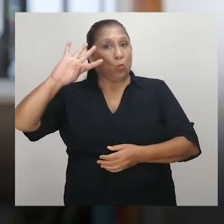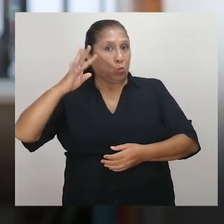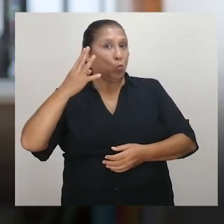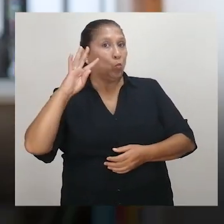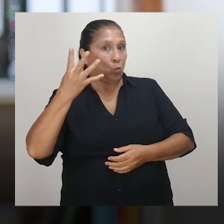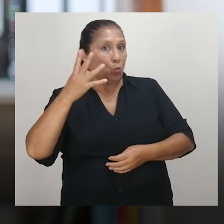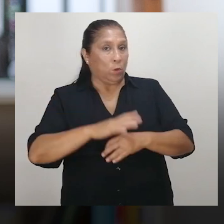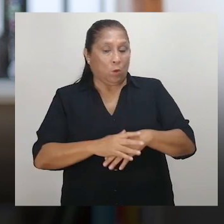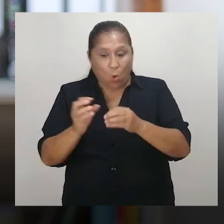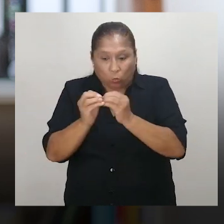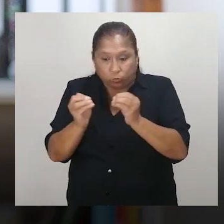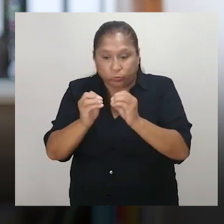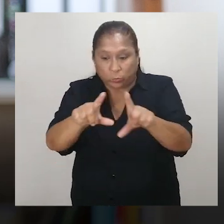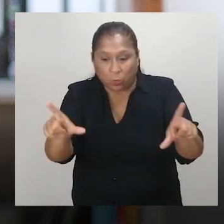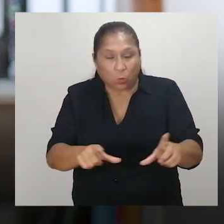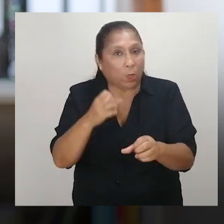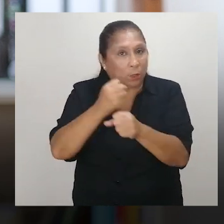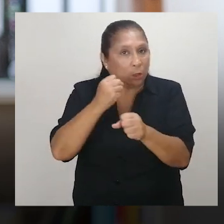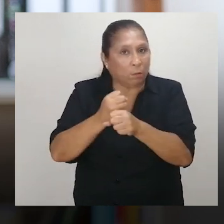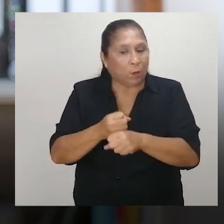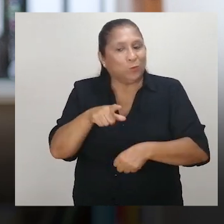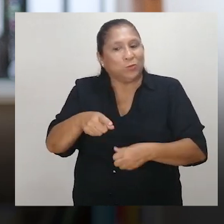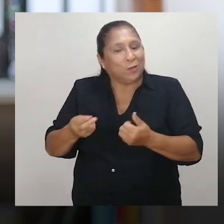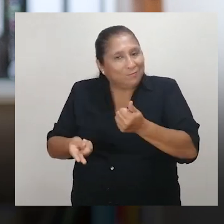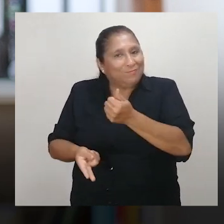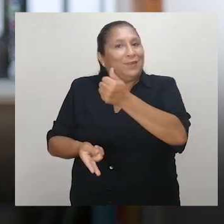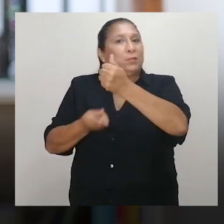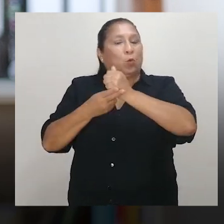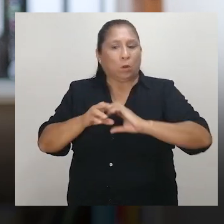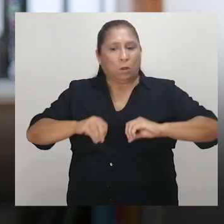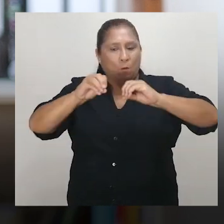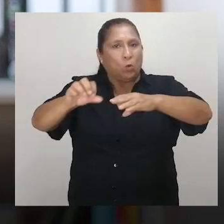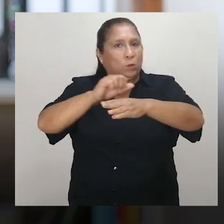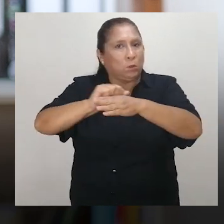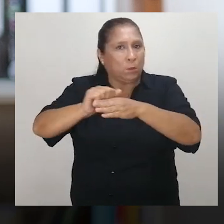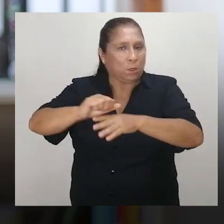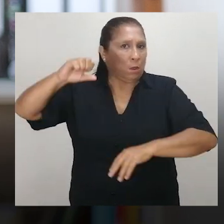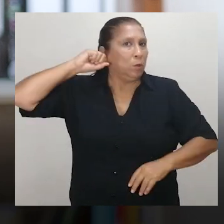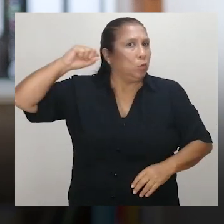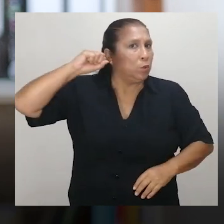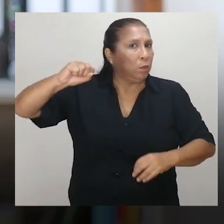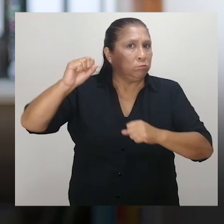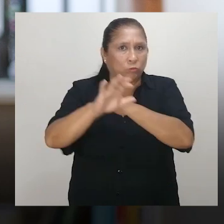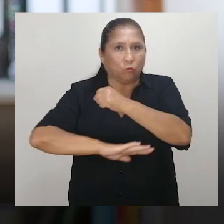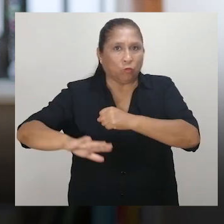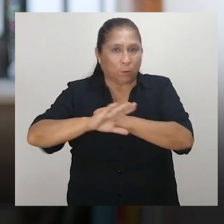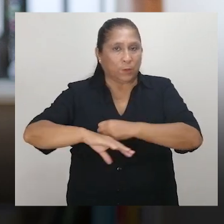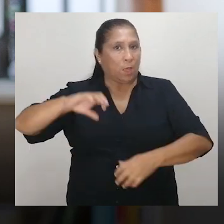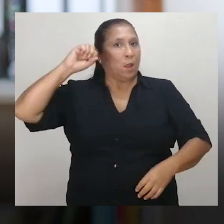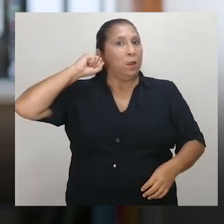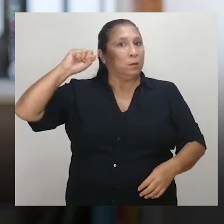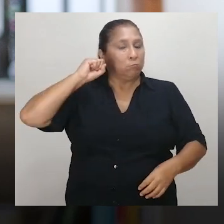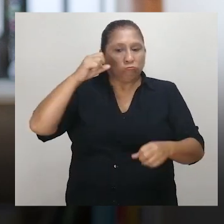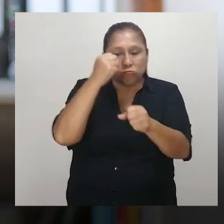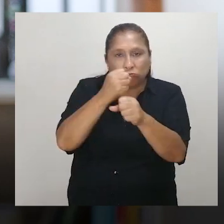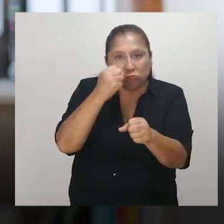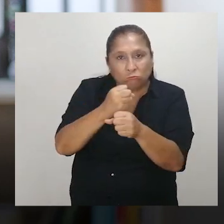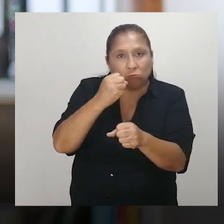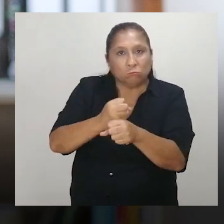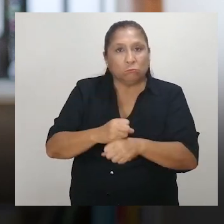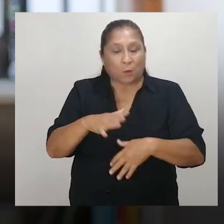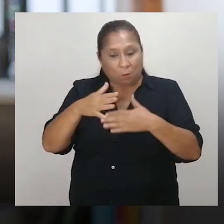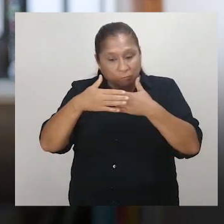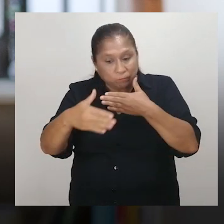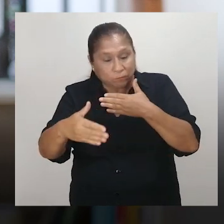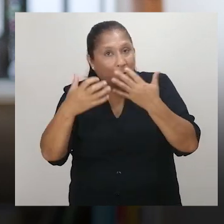Cuarto punto, los ajustes razonables buscan asegurar el ejercicio de un derecho fundamental, el derecho al trabajo.